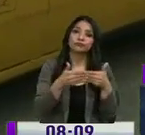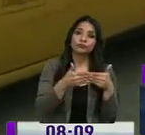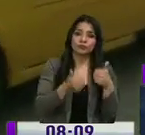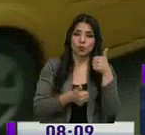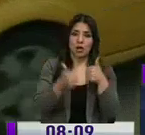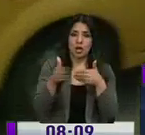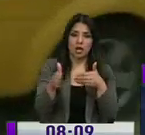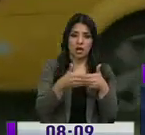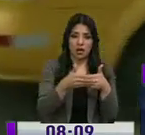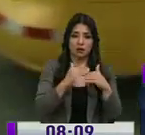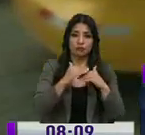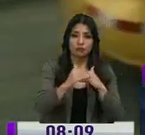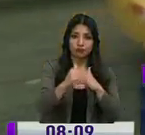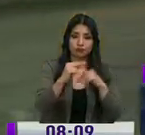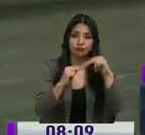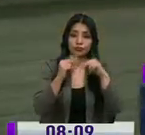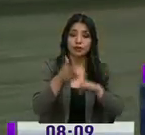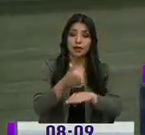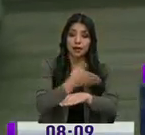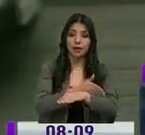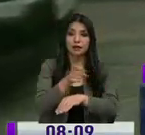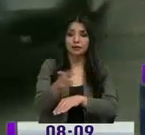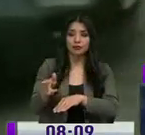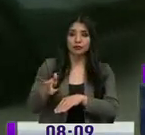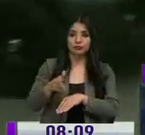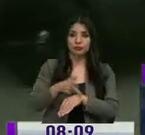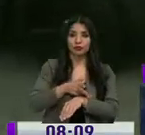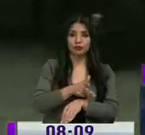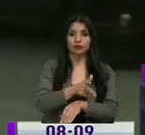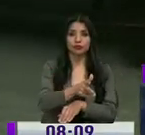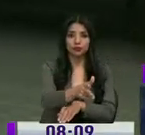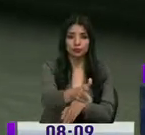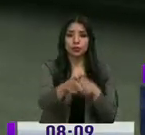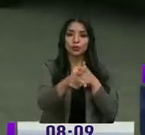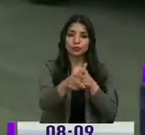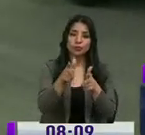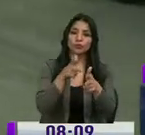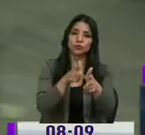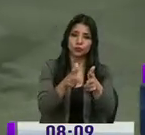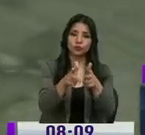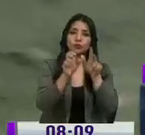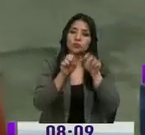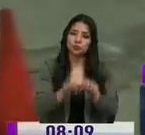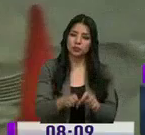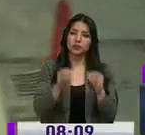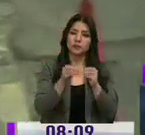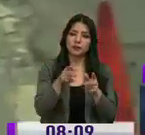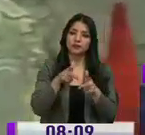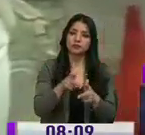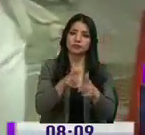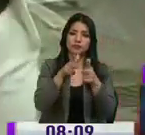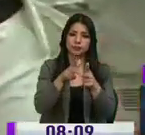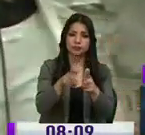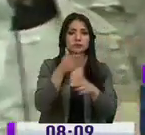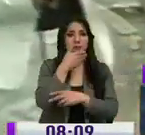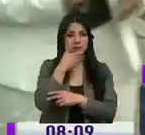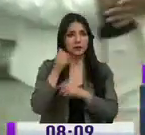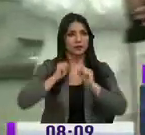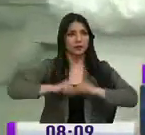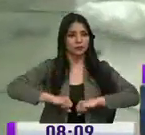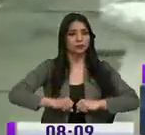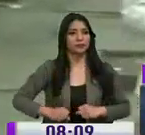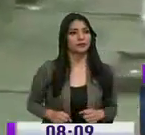interviniendo para que con tiempo usted pueda tomar el carril adecuado y así también pueda haber una mayor circulación vehicular, una mejor